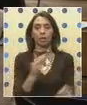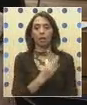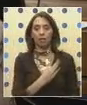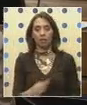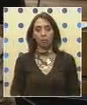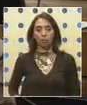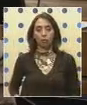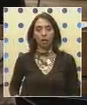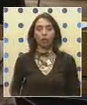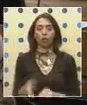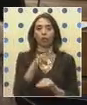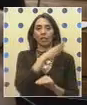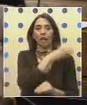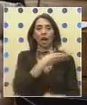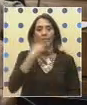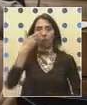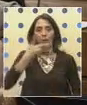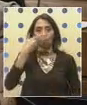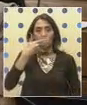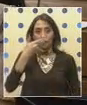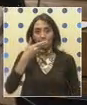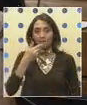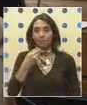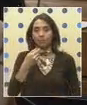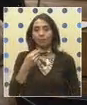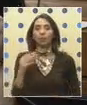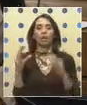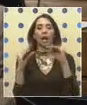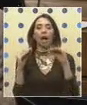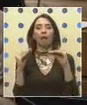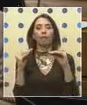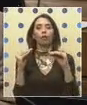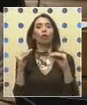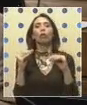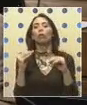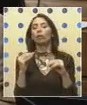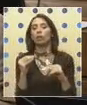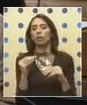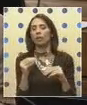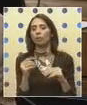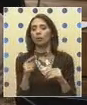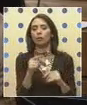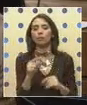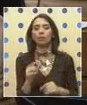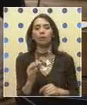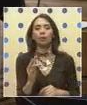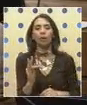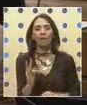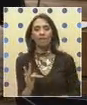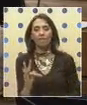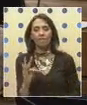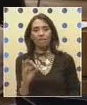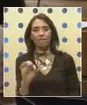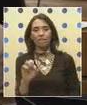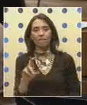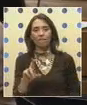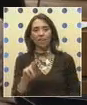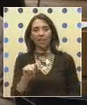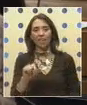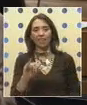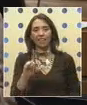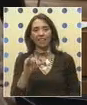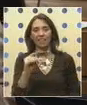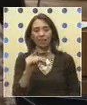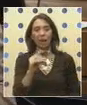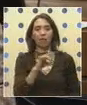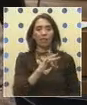que me han antecedido hayan hablado de la fertilidad. Estemos avanzando de que este país con las tasas de